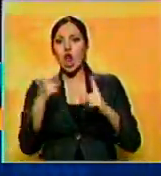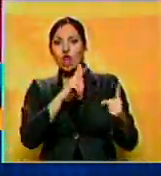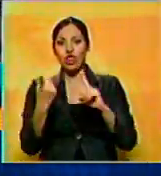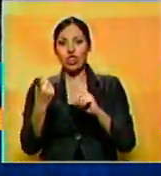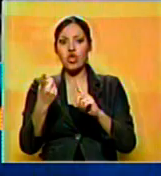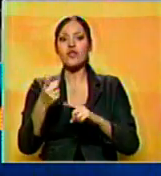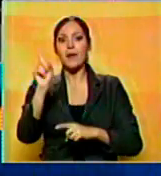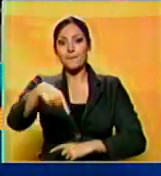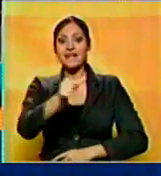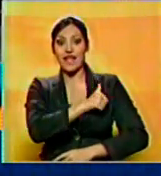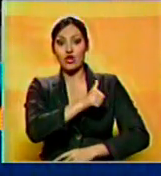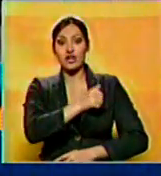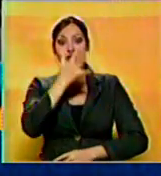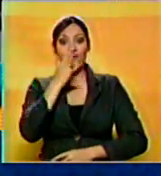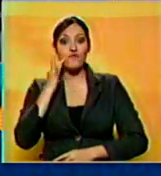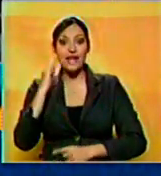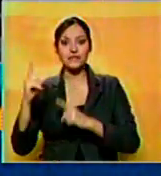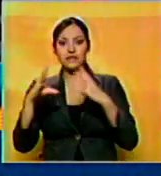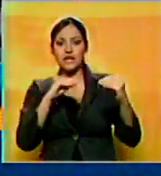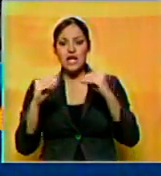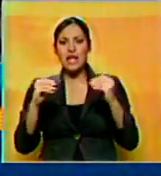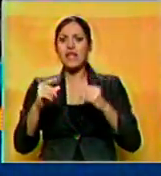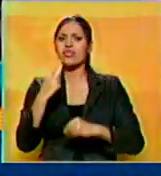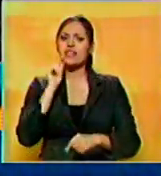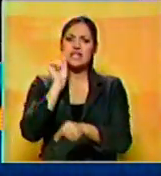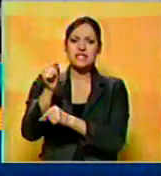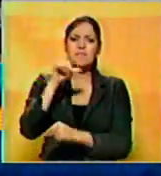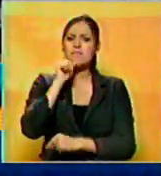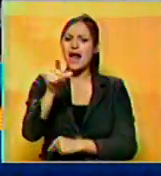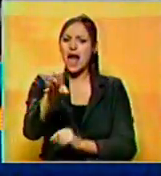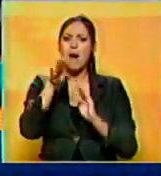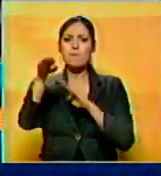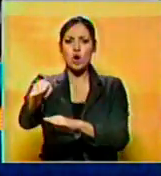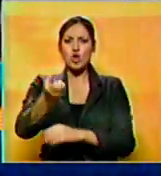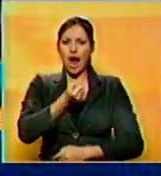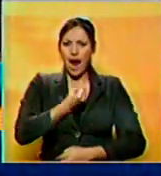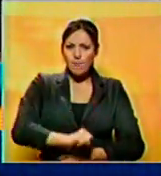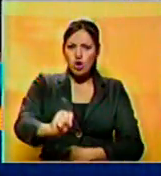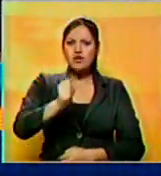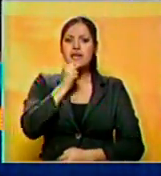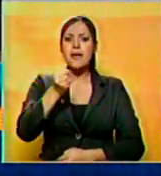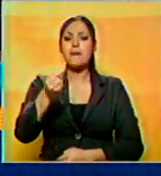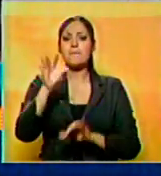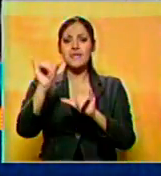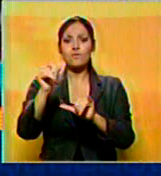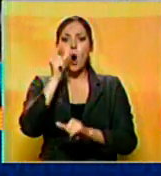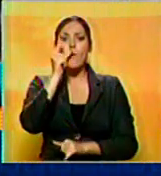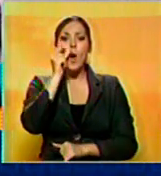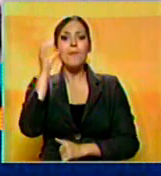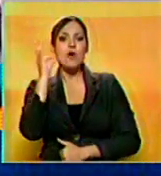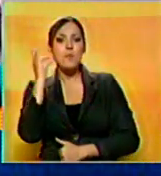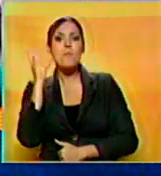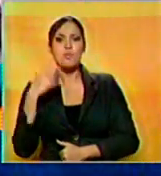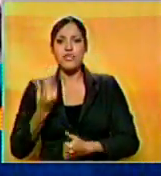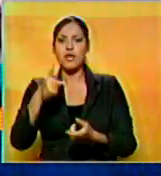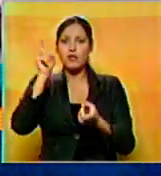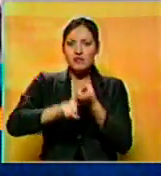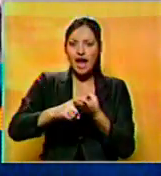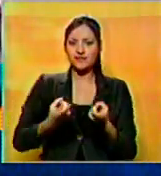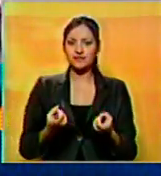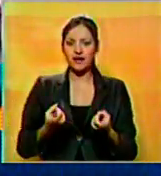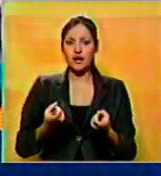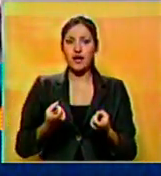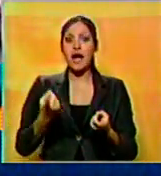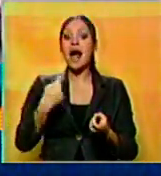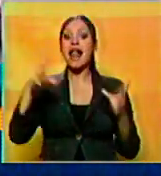conservadores católicos franceses. Que lo critican por apoyar el aborto y el matrimonio entre personas del mismo sexo. Anoche, una